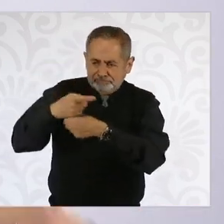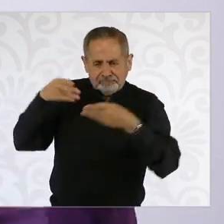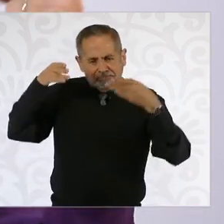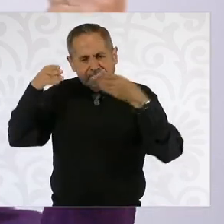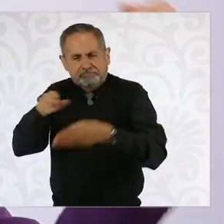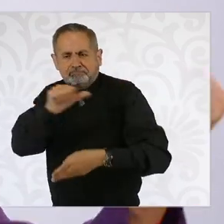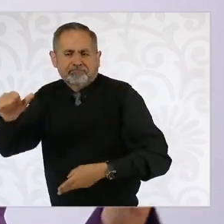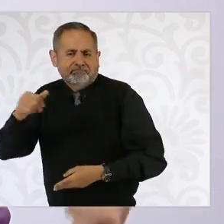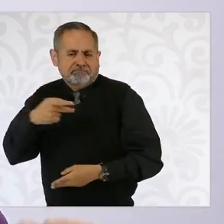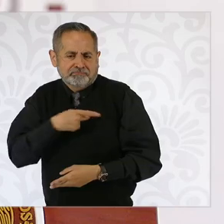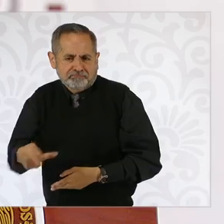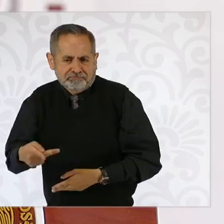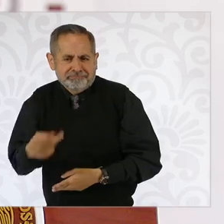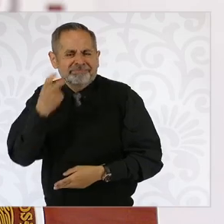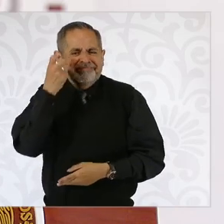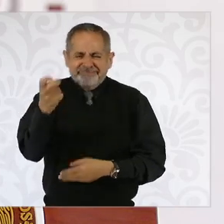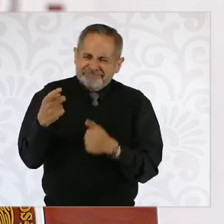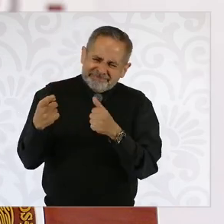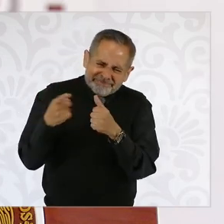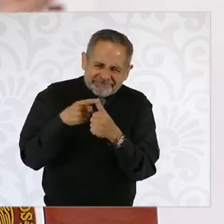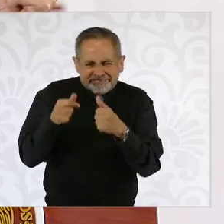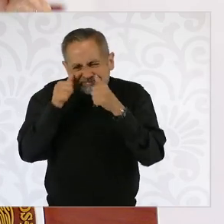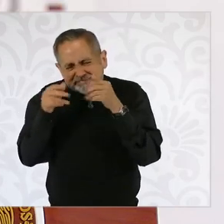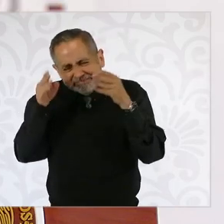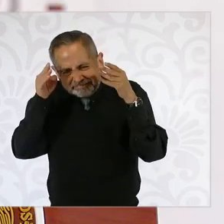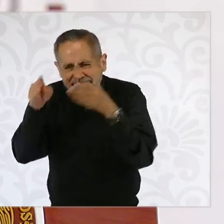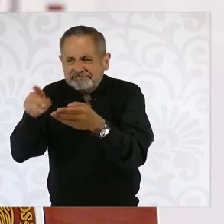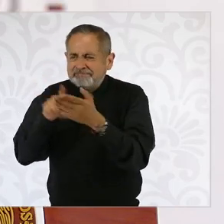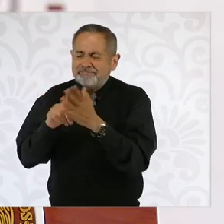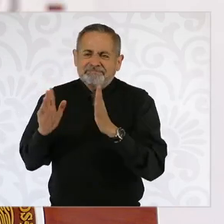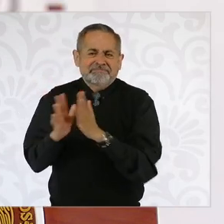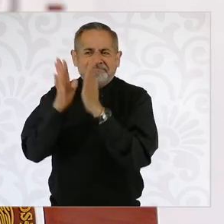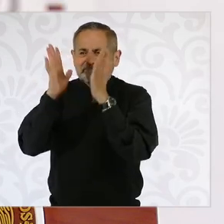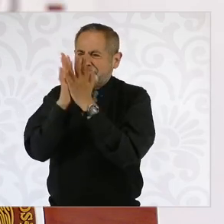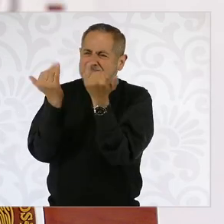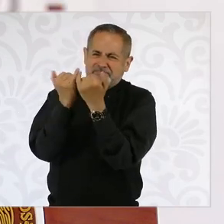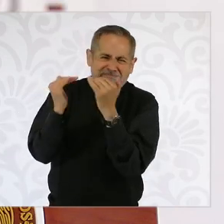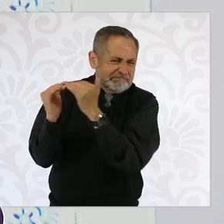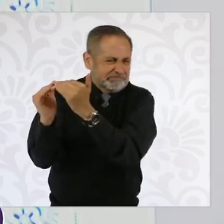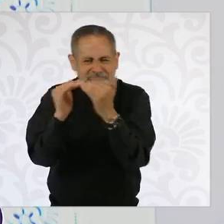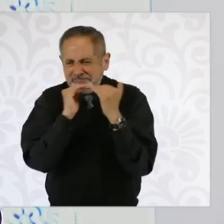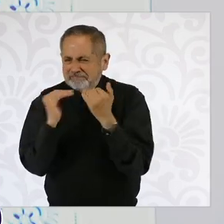de la paz. Es el de la democracia. Es el de las libertades.